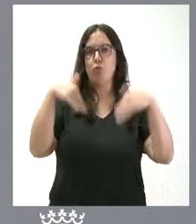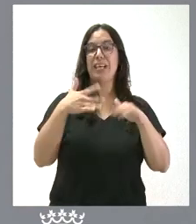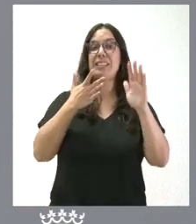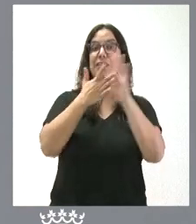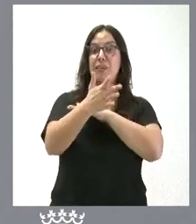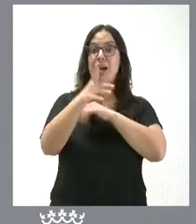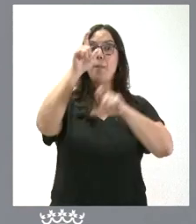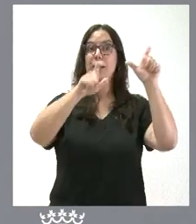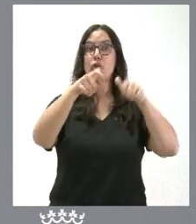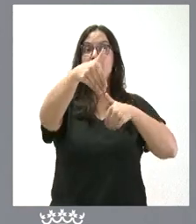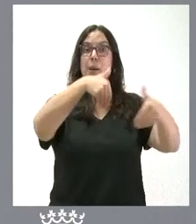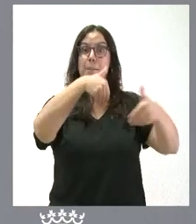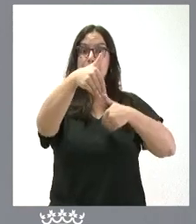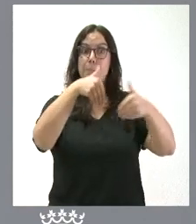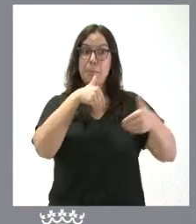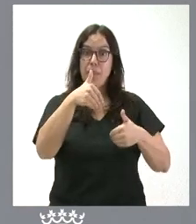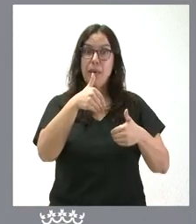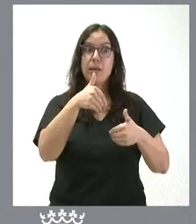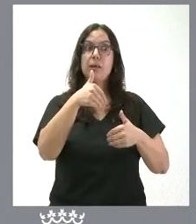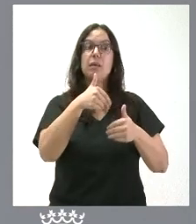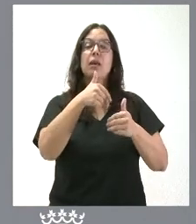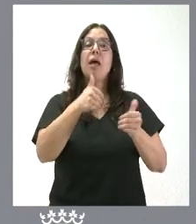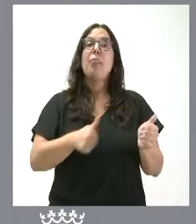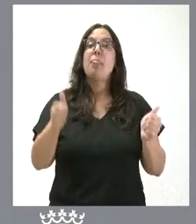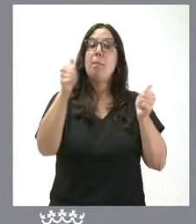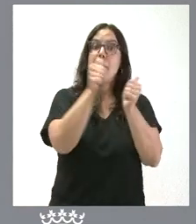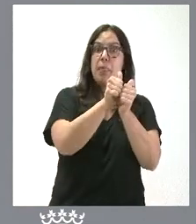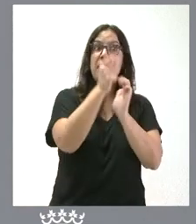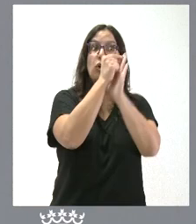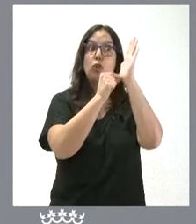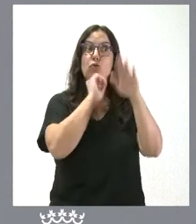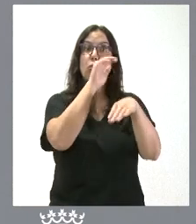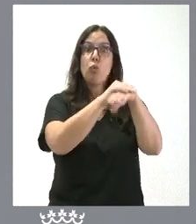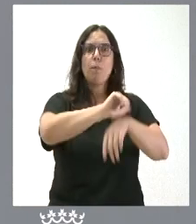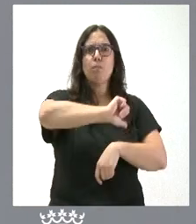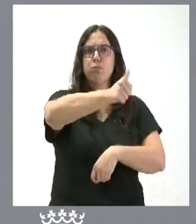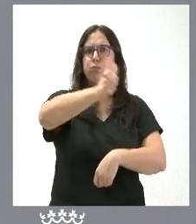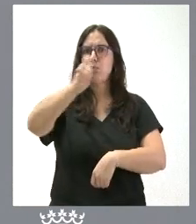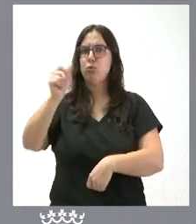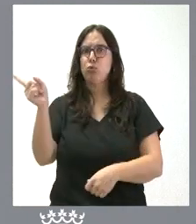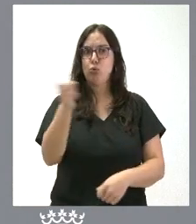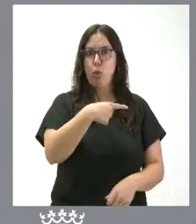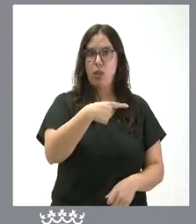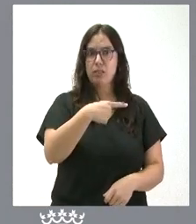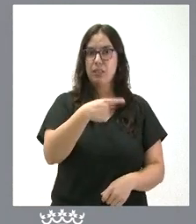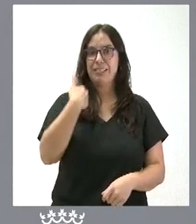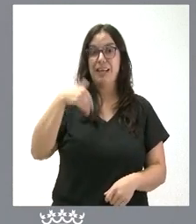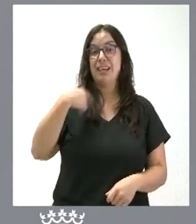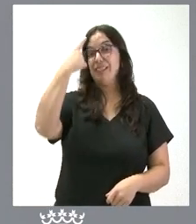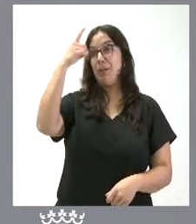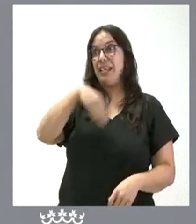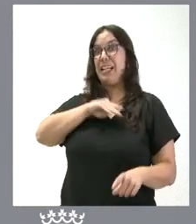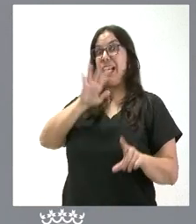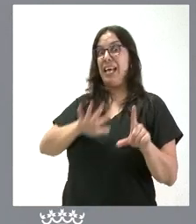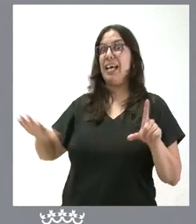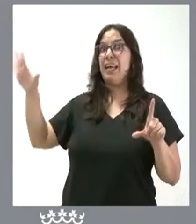% de las personas que reúnen las condiciones de obtener la ayuda por dependencia. En el caso del conjunto de España saben ustedes que esta